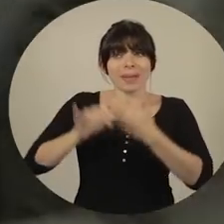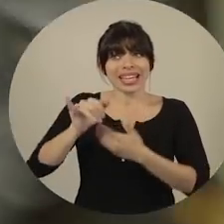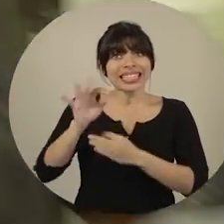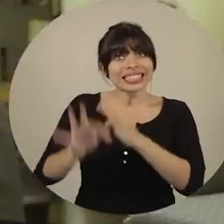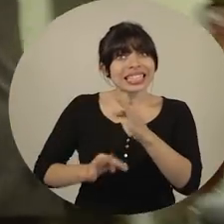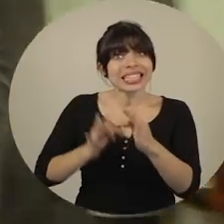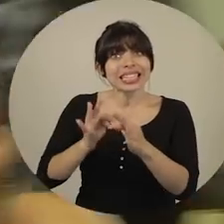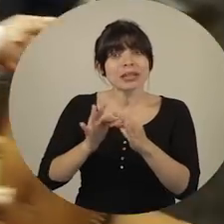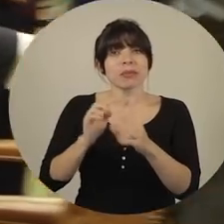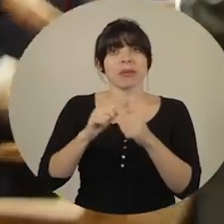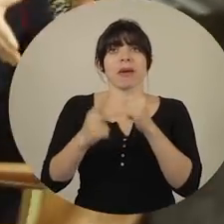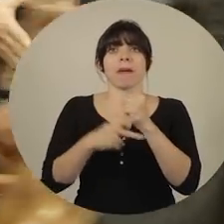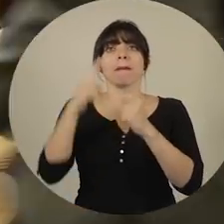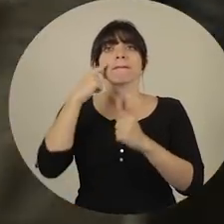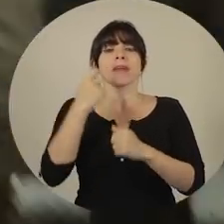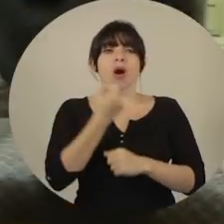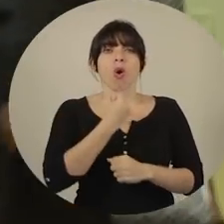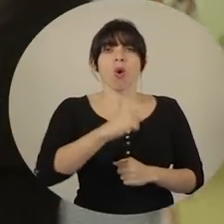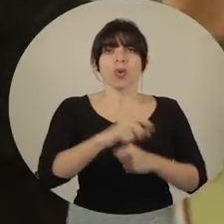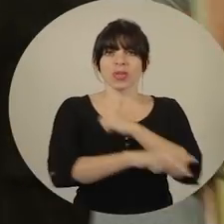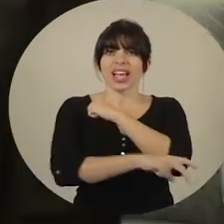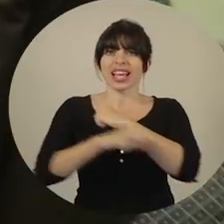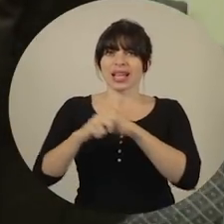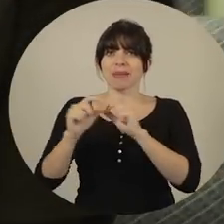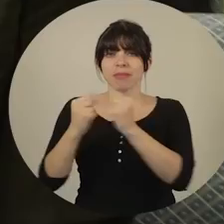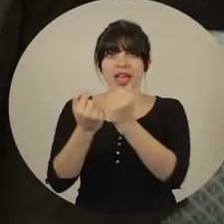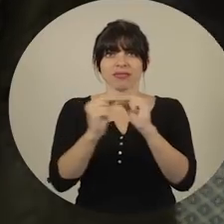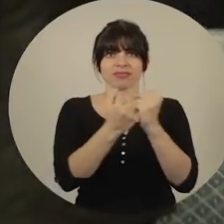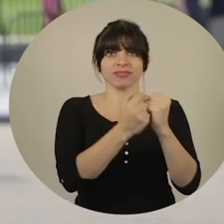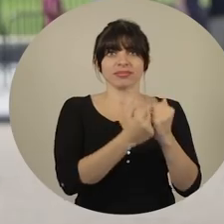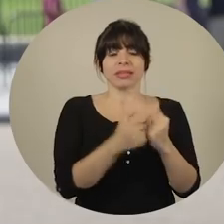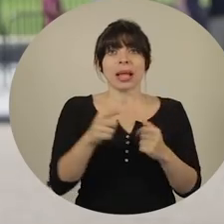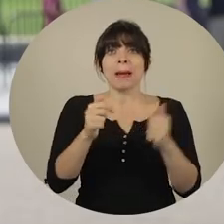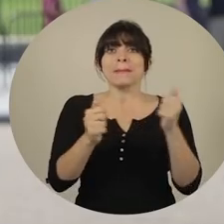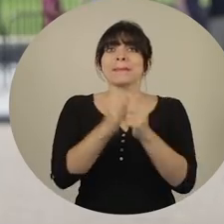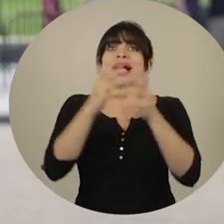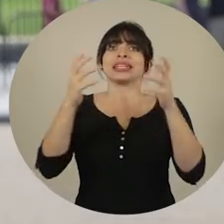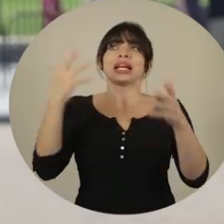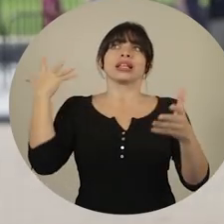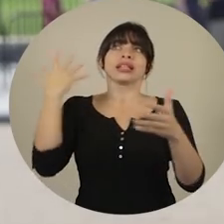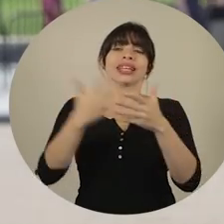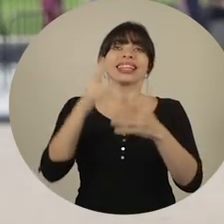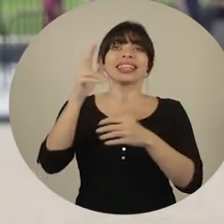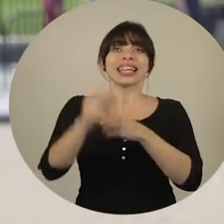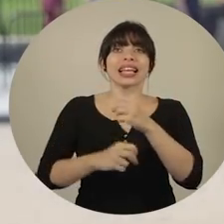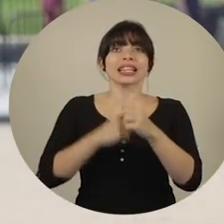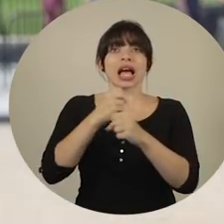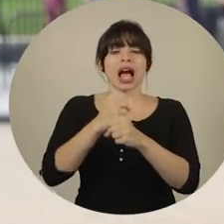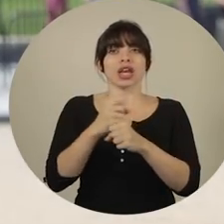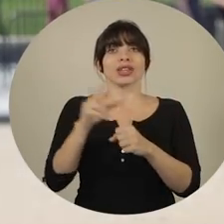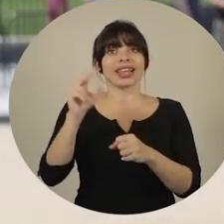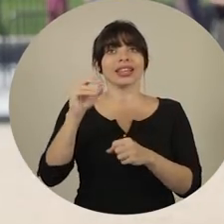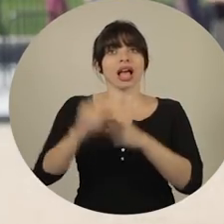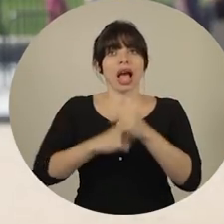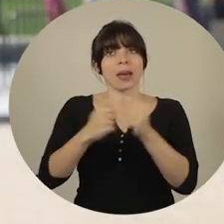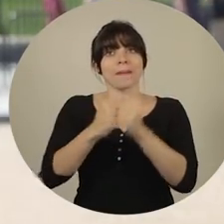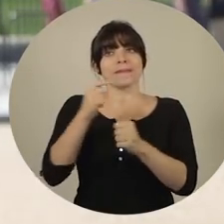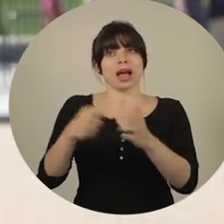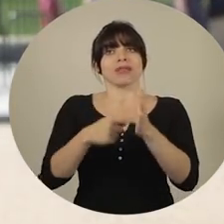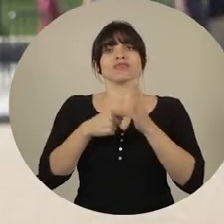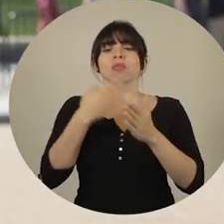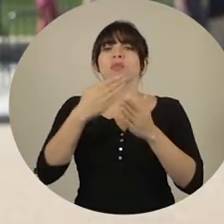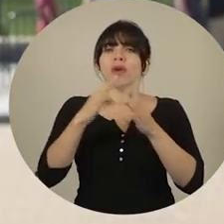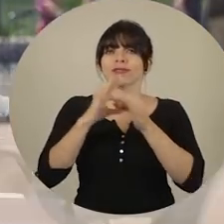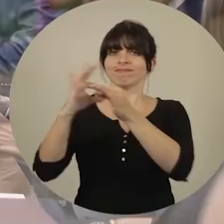una cooperación de esta naturaleza para combatir el crimen organizado. Es la mayor en los últimos 30 años sin duda y refleja